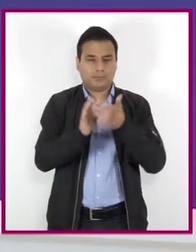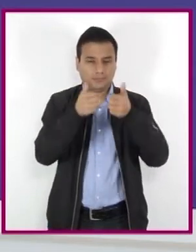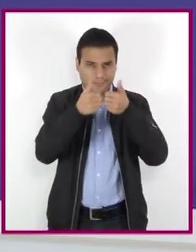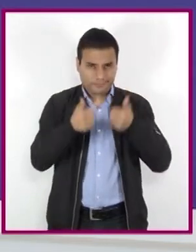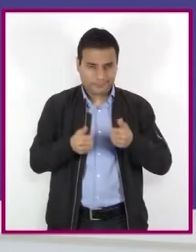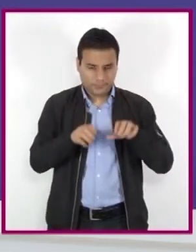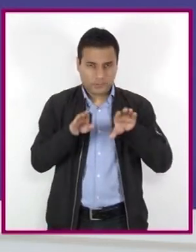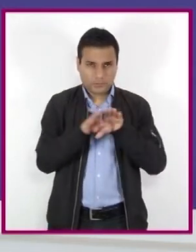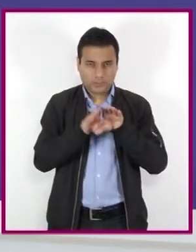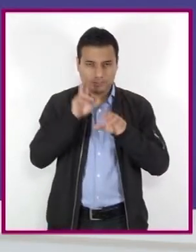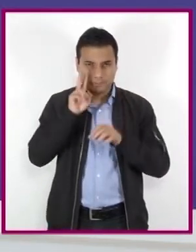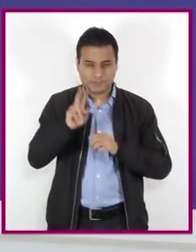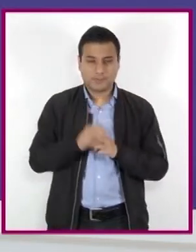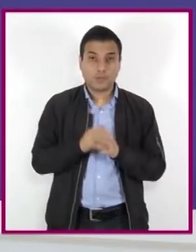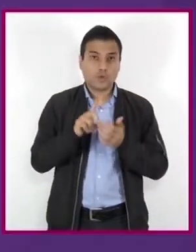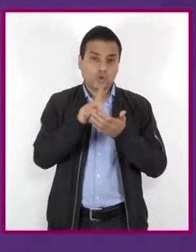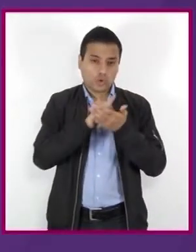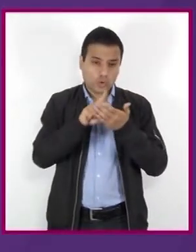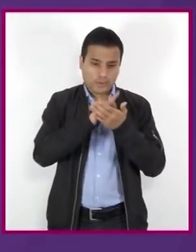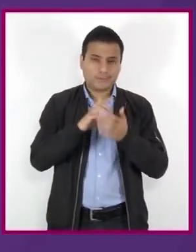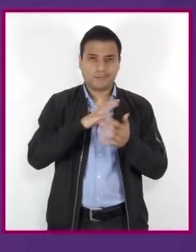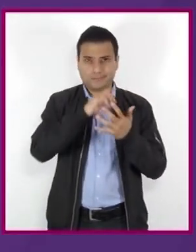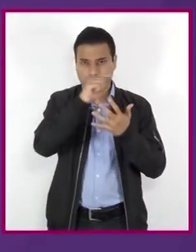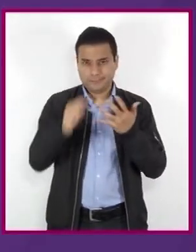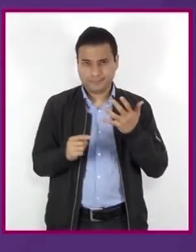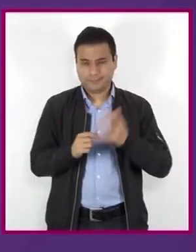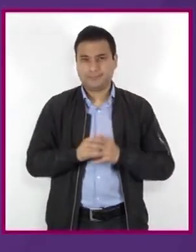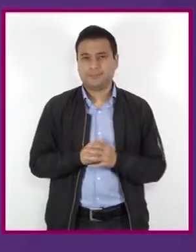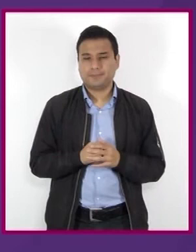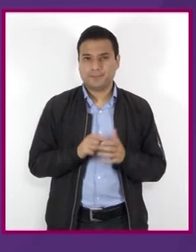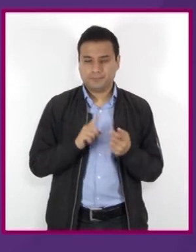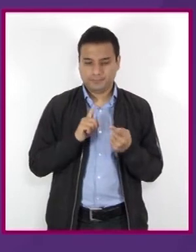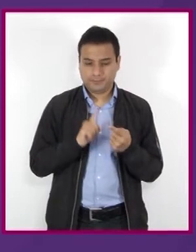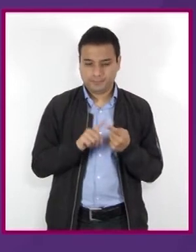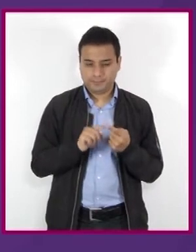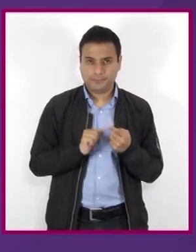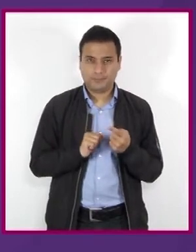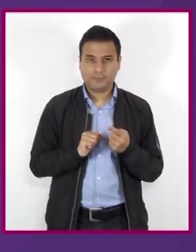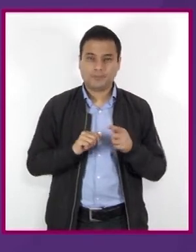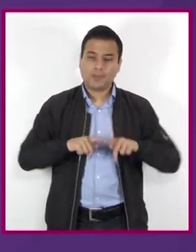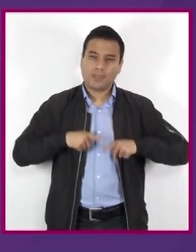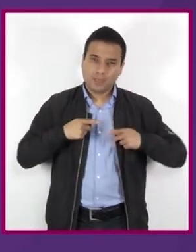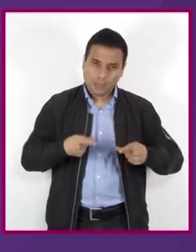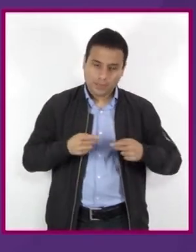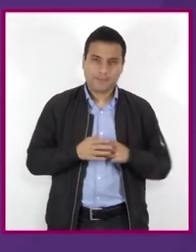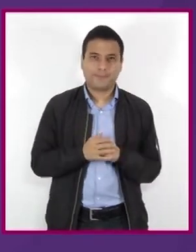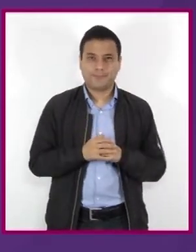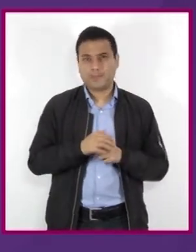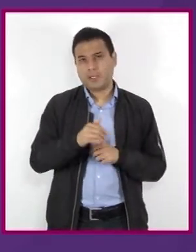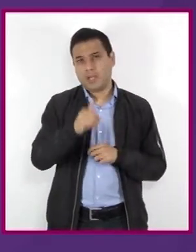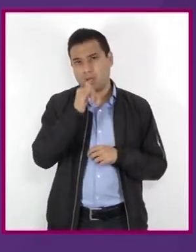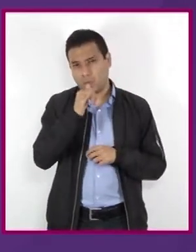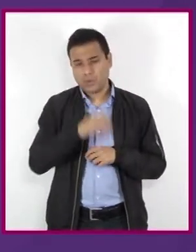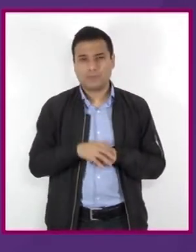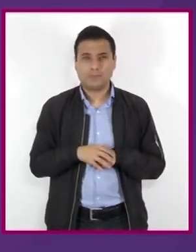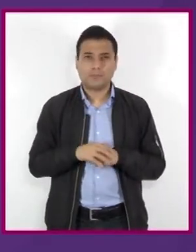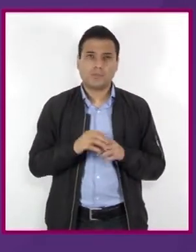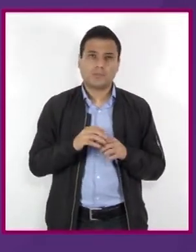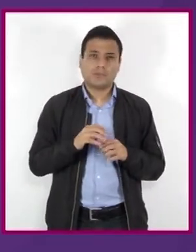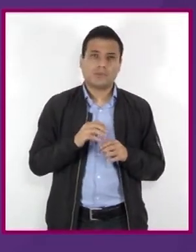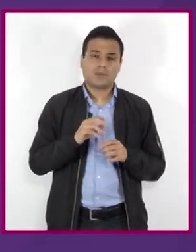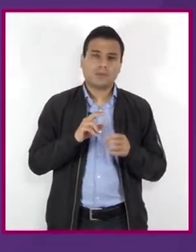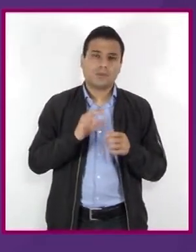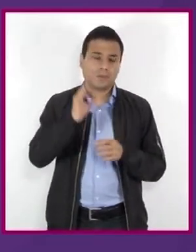Las drogas pueden ser A. Depresoras, alcohol, opiáceos,